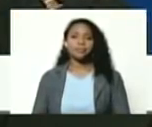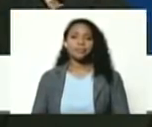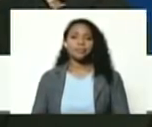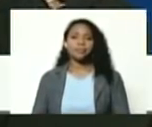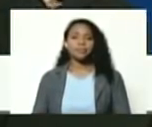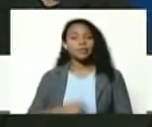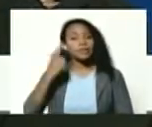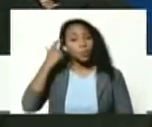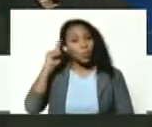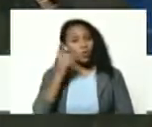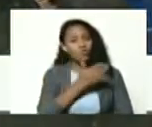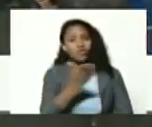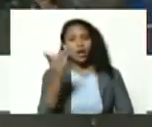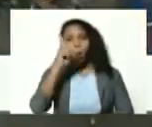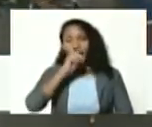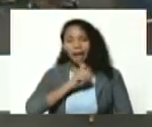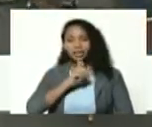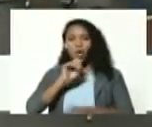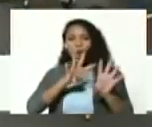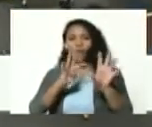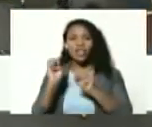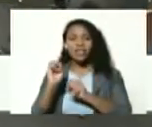recuerden ustedes los años 90